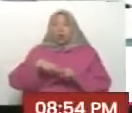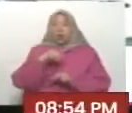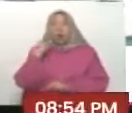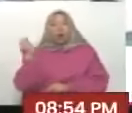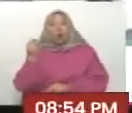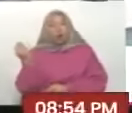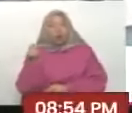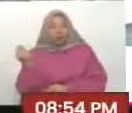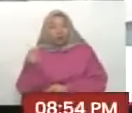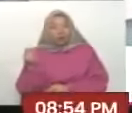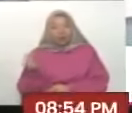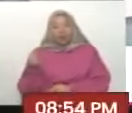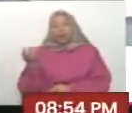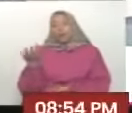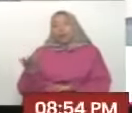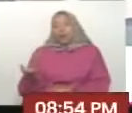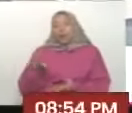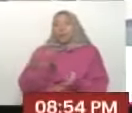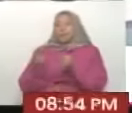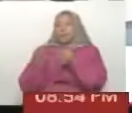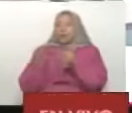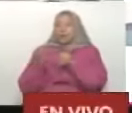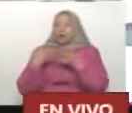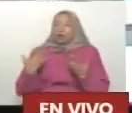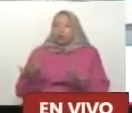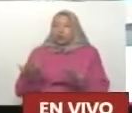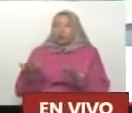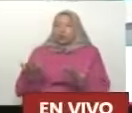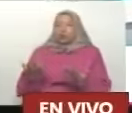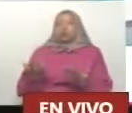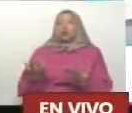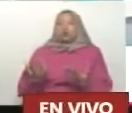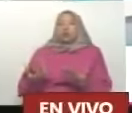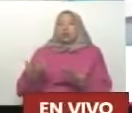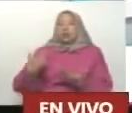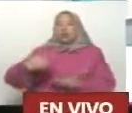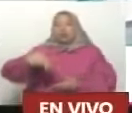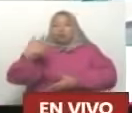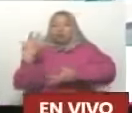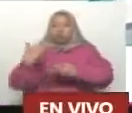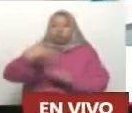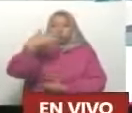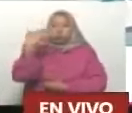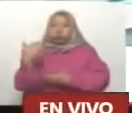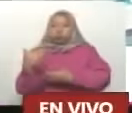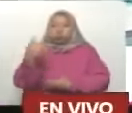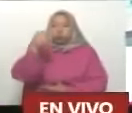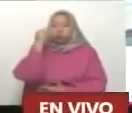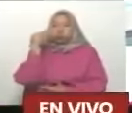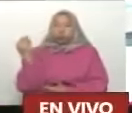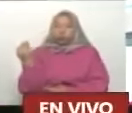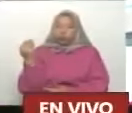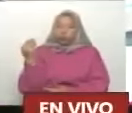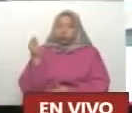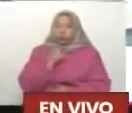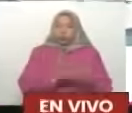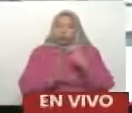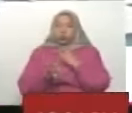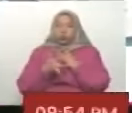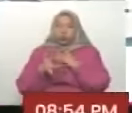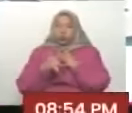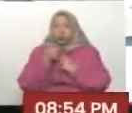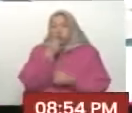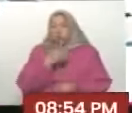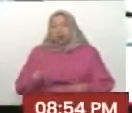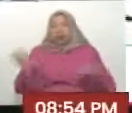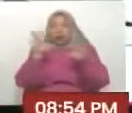para que nos expliques un poco acerca de la robótica. Nuestra viceministra. Buenas noches,